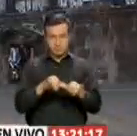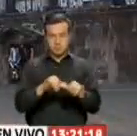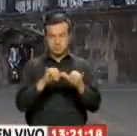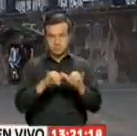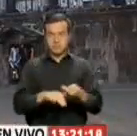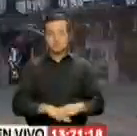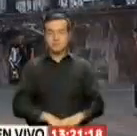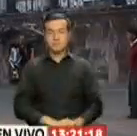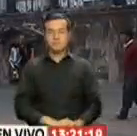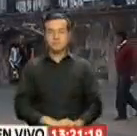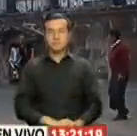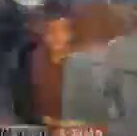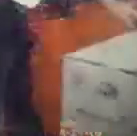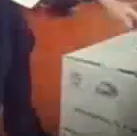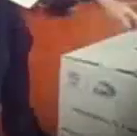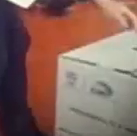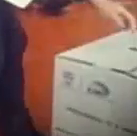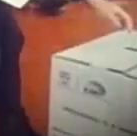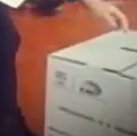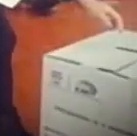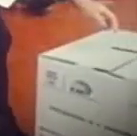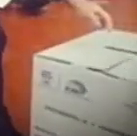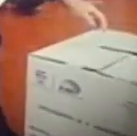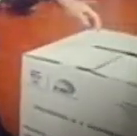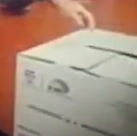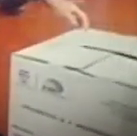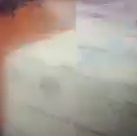Rivadeneira Telediario Y